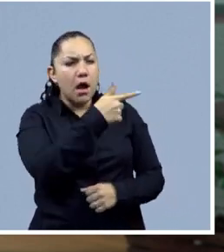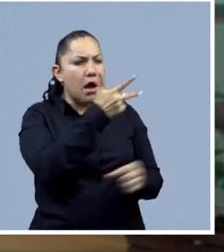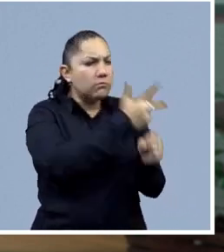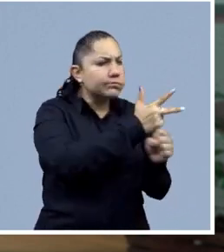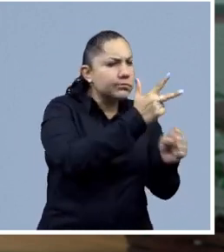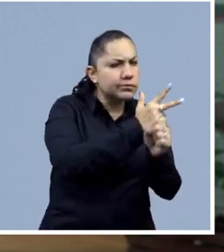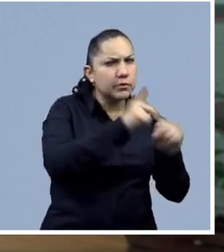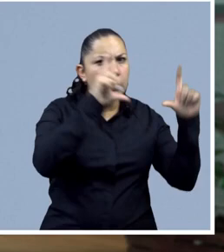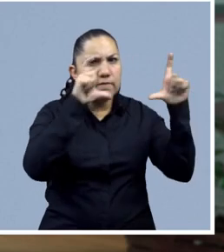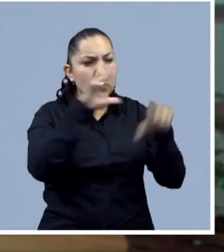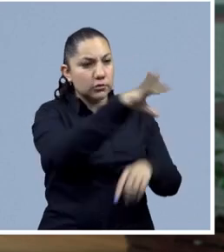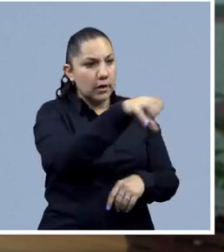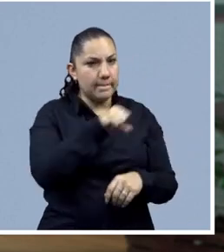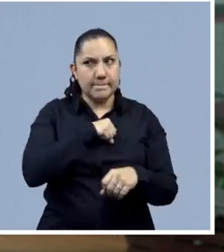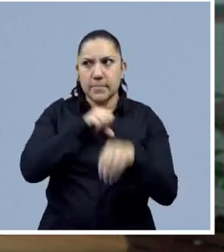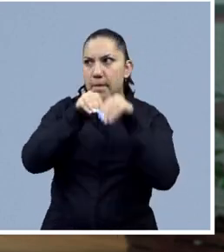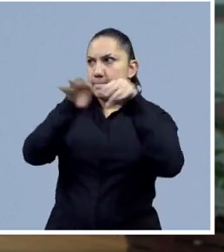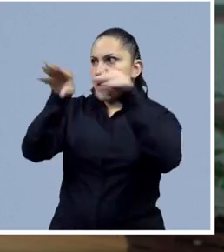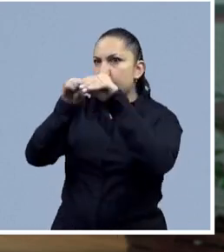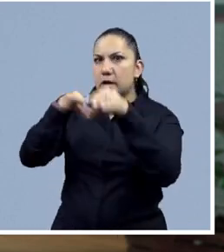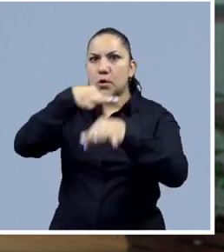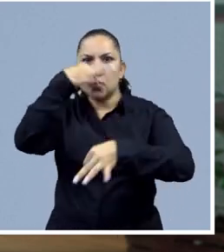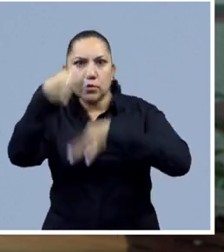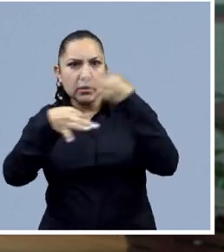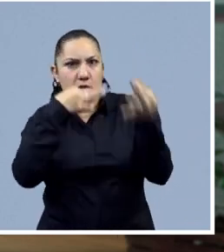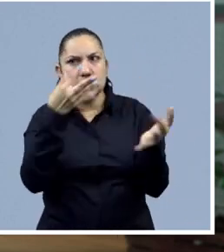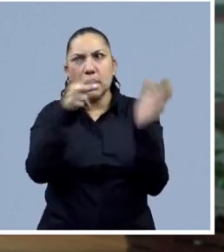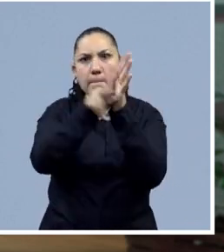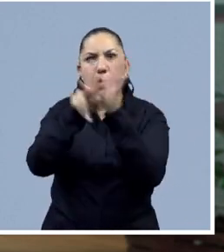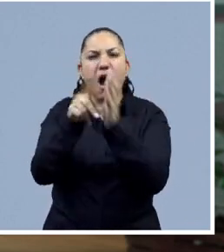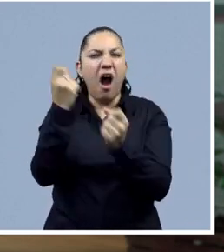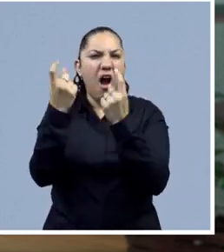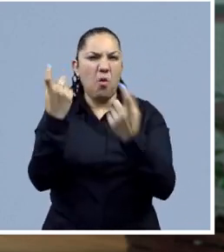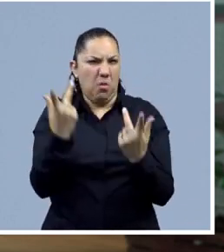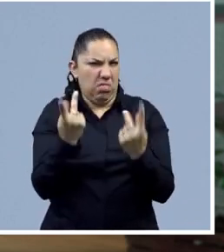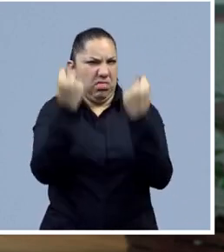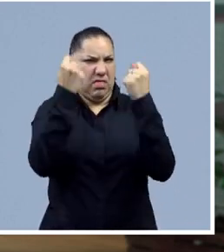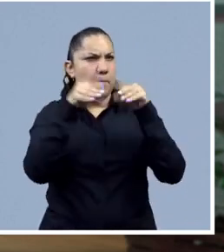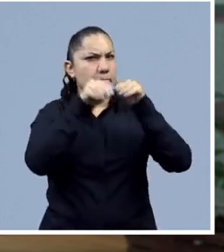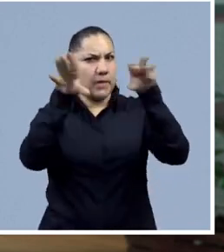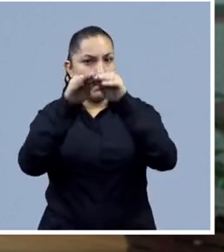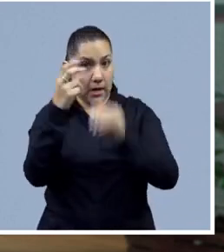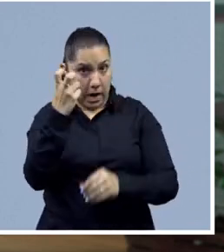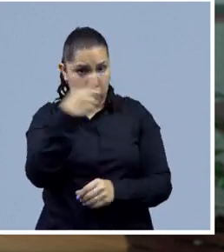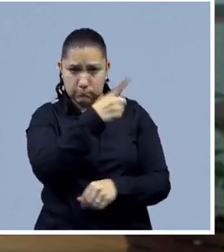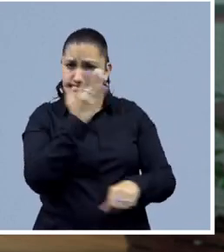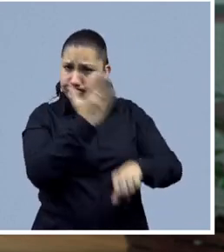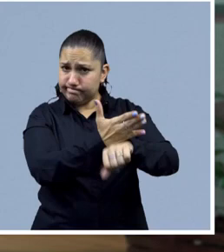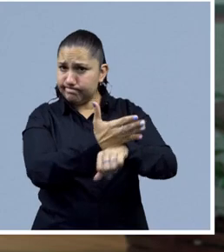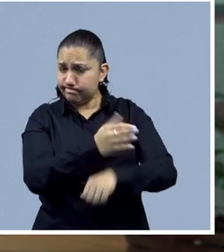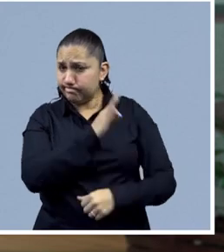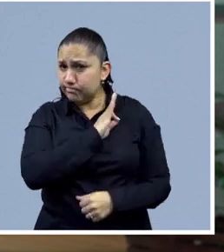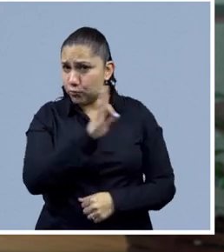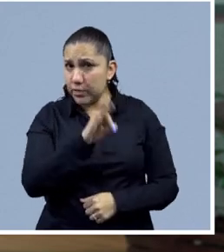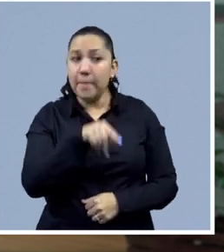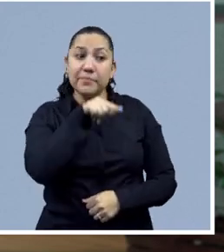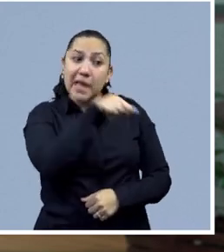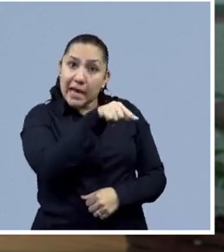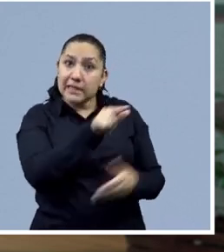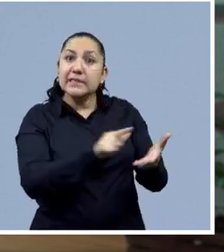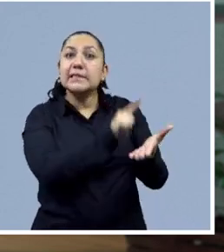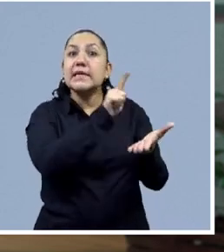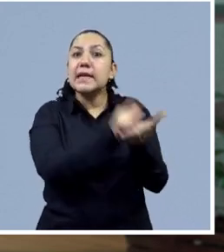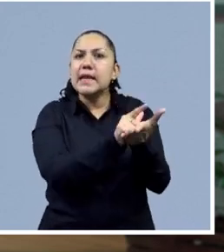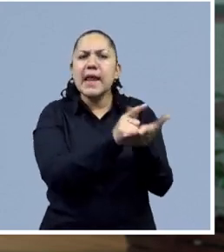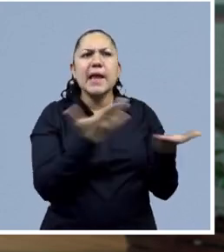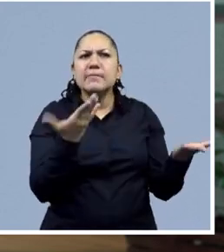usualmente también dentro de ciertos medios de comunicación que no tienen esta seriedad. Y específicamente esta ley surge a